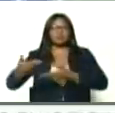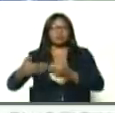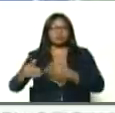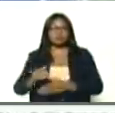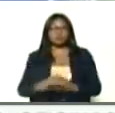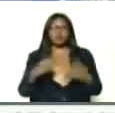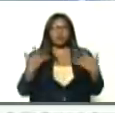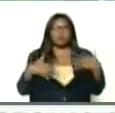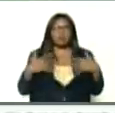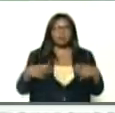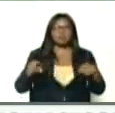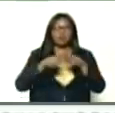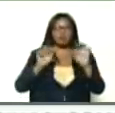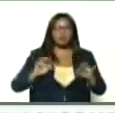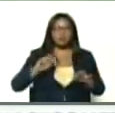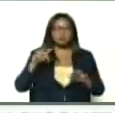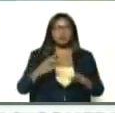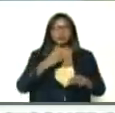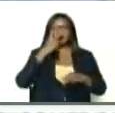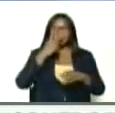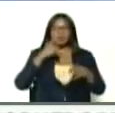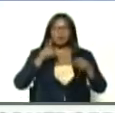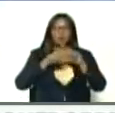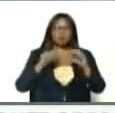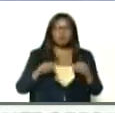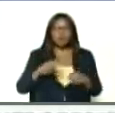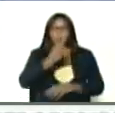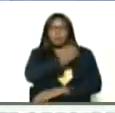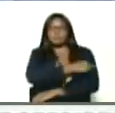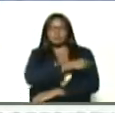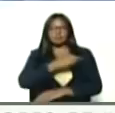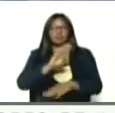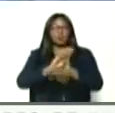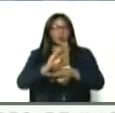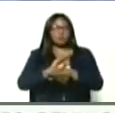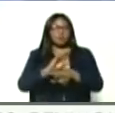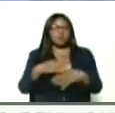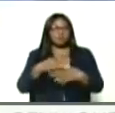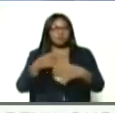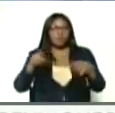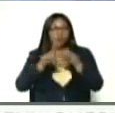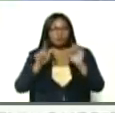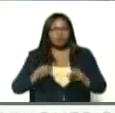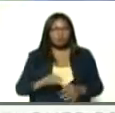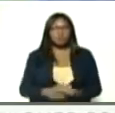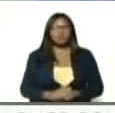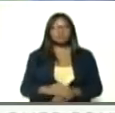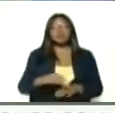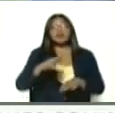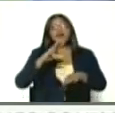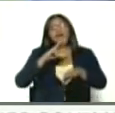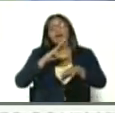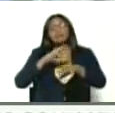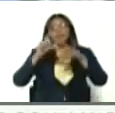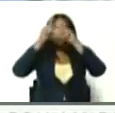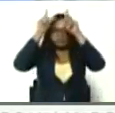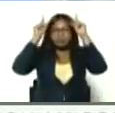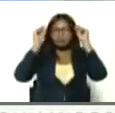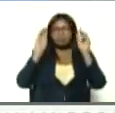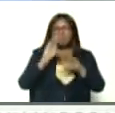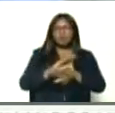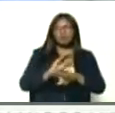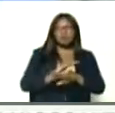emergencia, triaje respiratorio, hospitalización, unidad de cuidados intensivos, áreas de enfermería, áreas de cura,